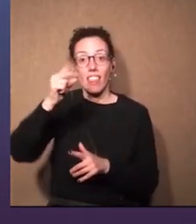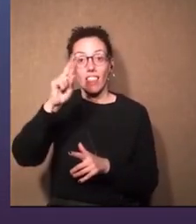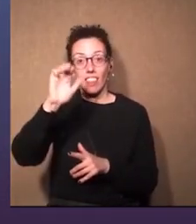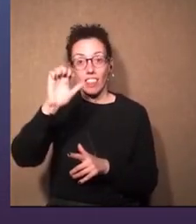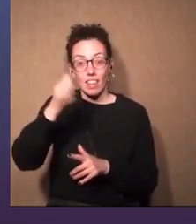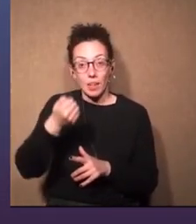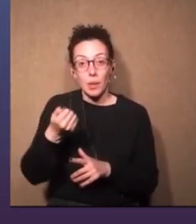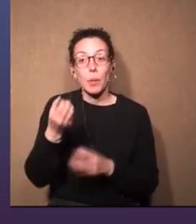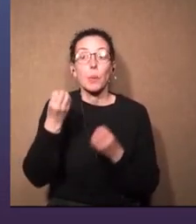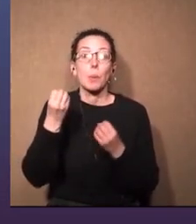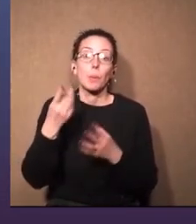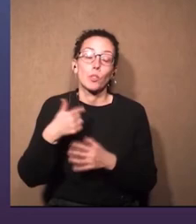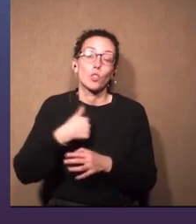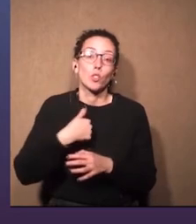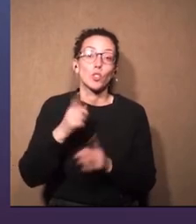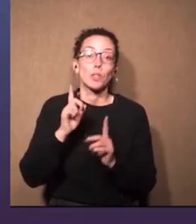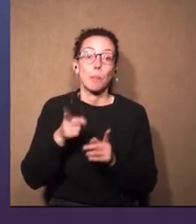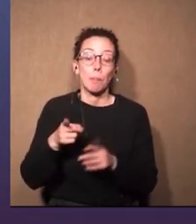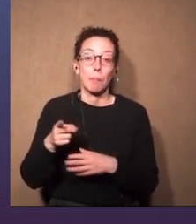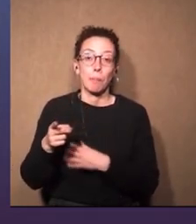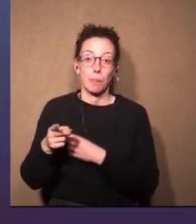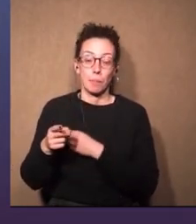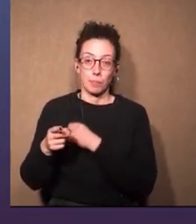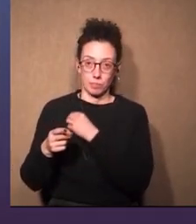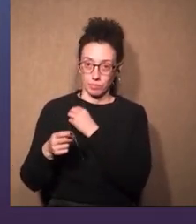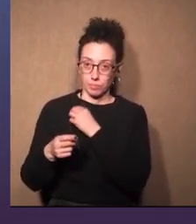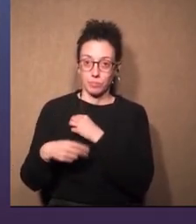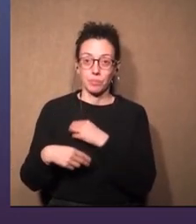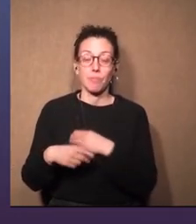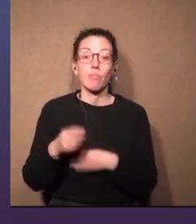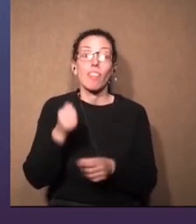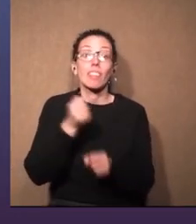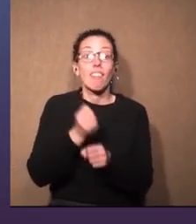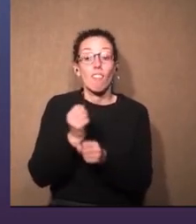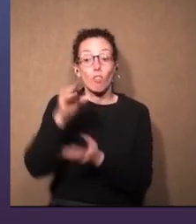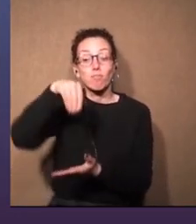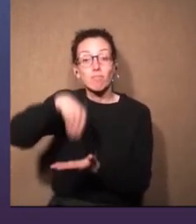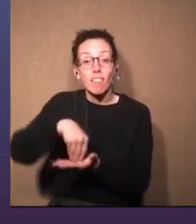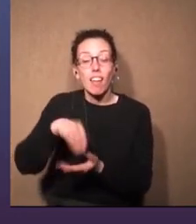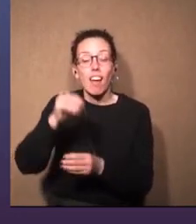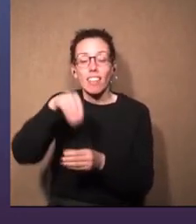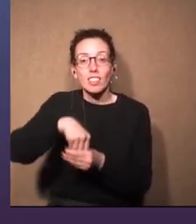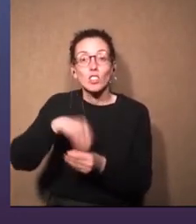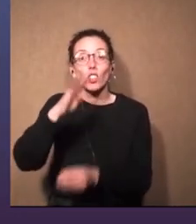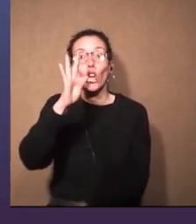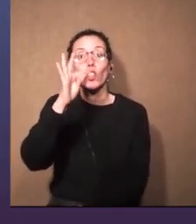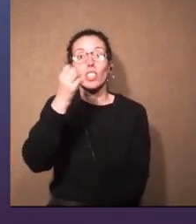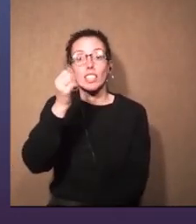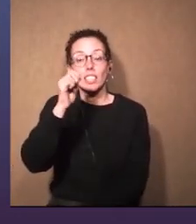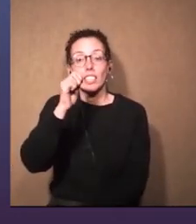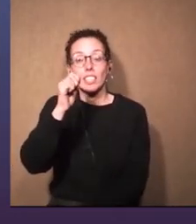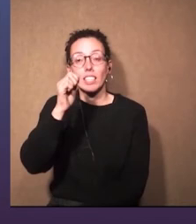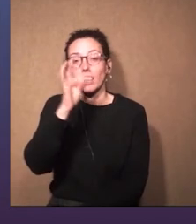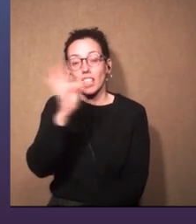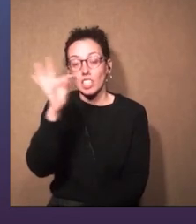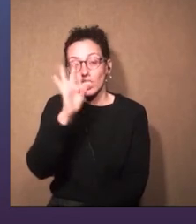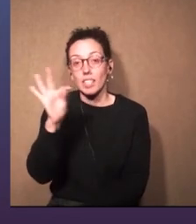porque yo también trabajo en un taller y y